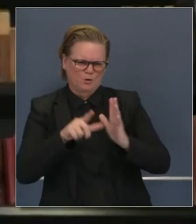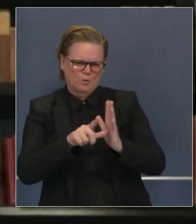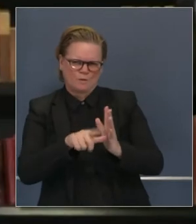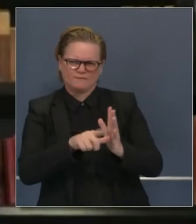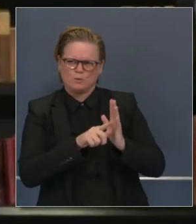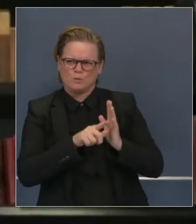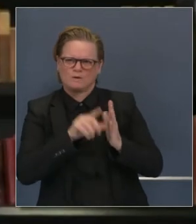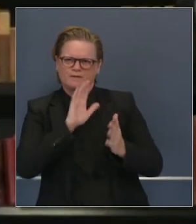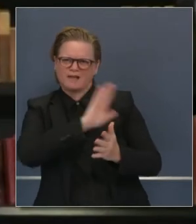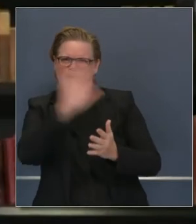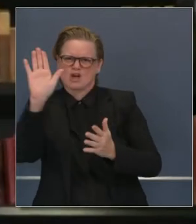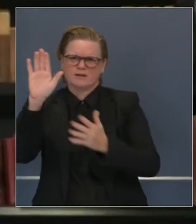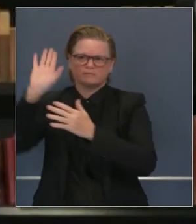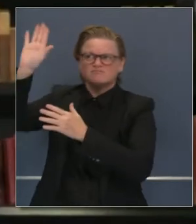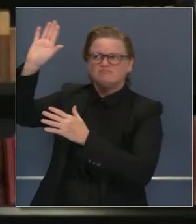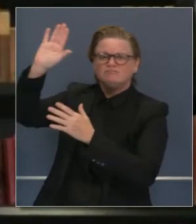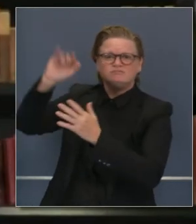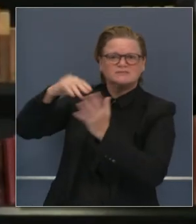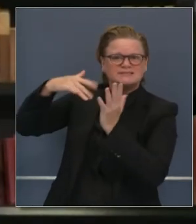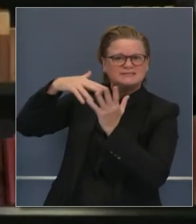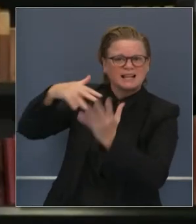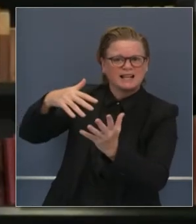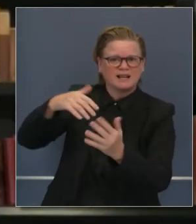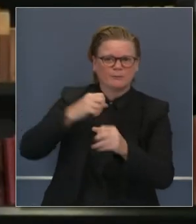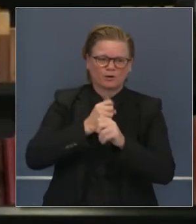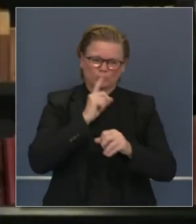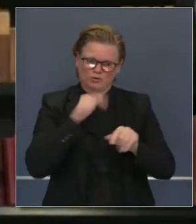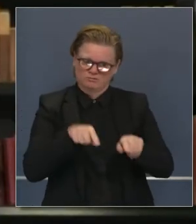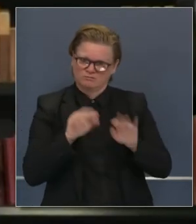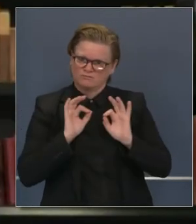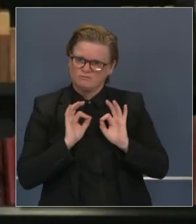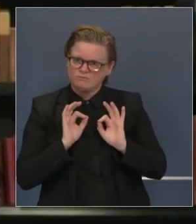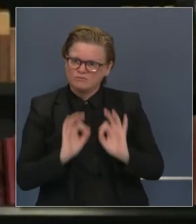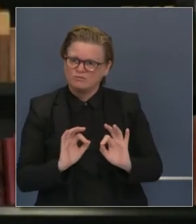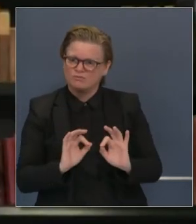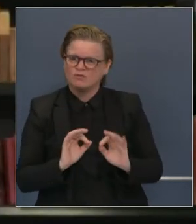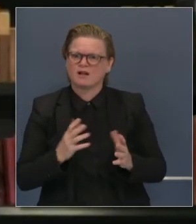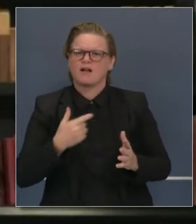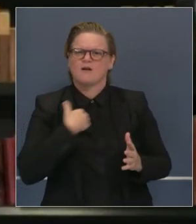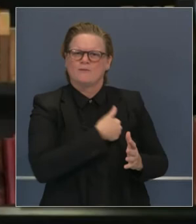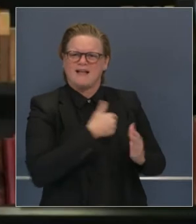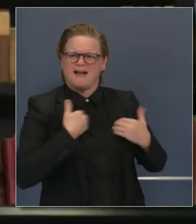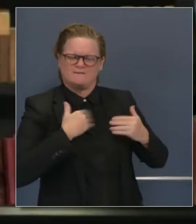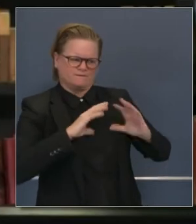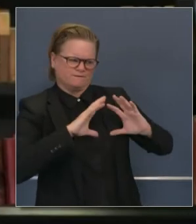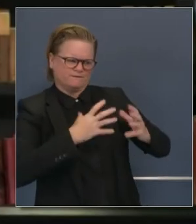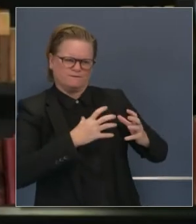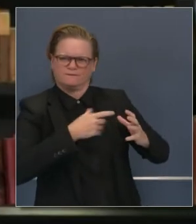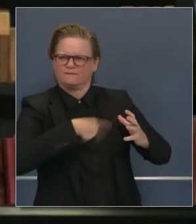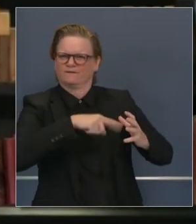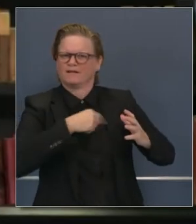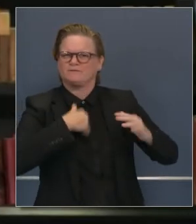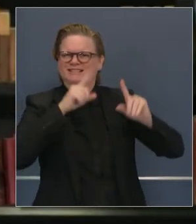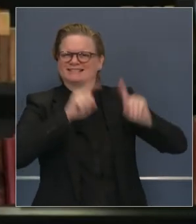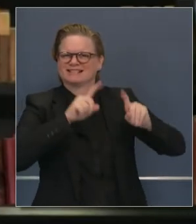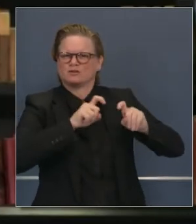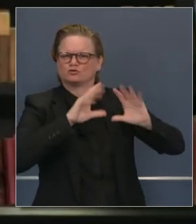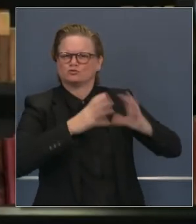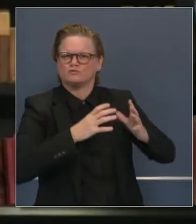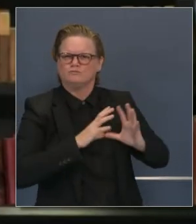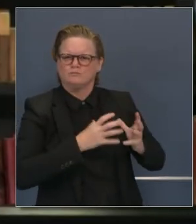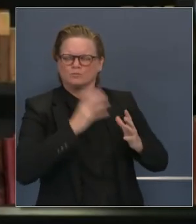Y el Grupo de Trabajo de Seguridad Científica revisará esos datos, independientemente para